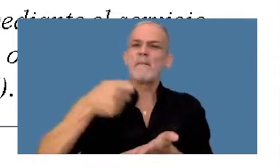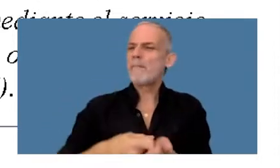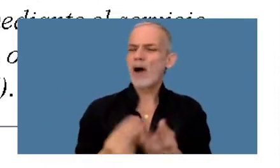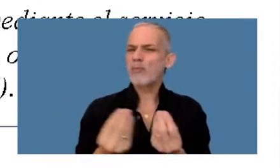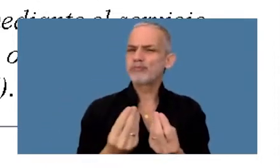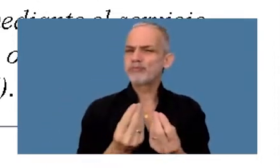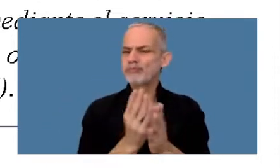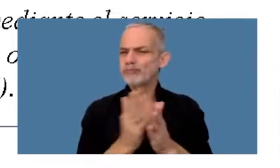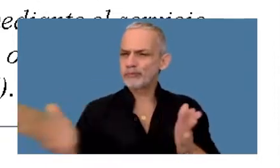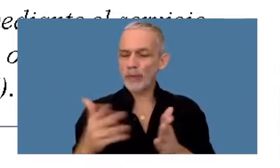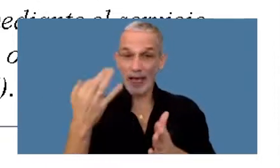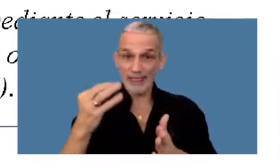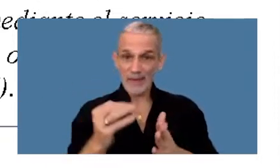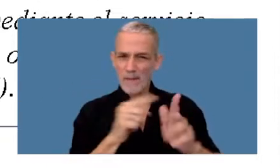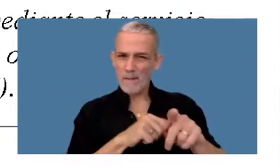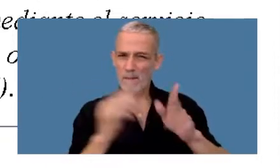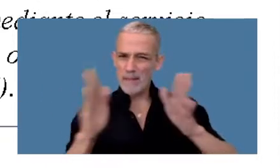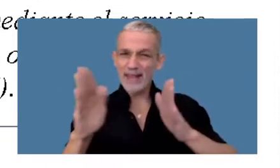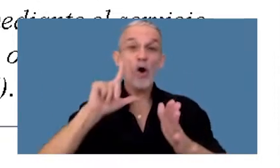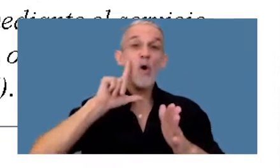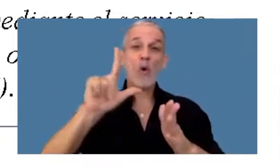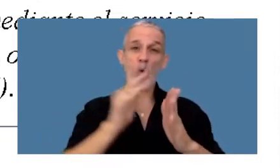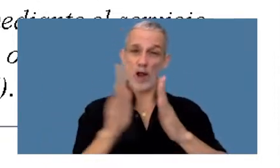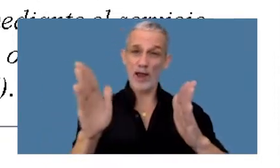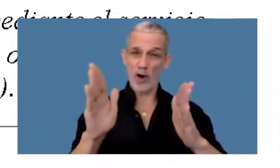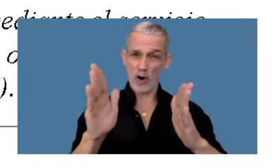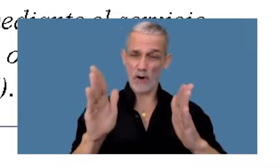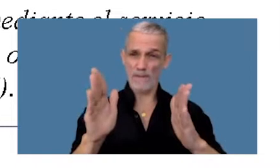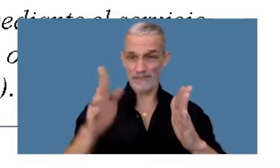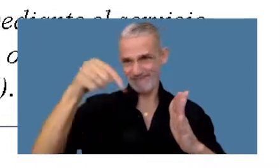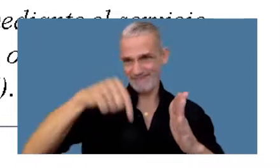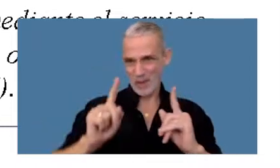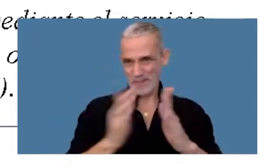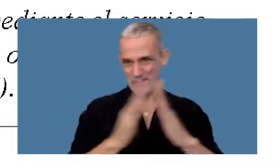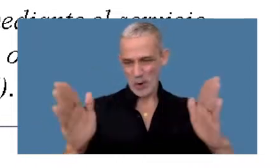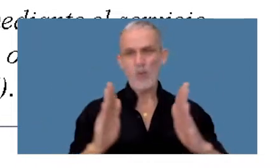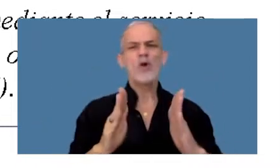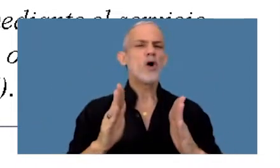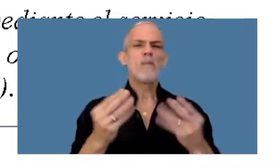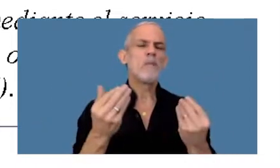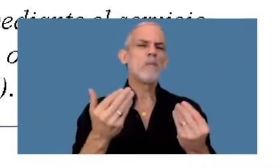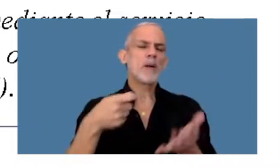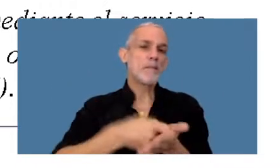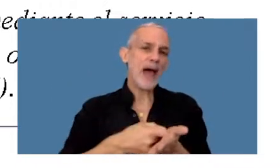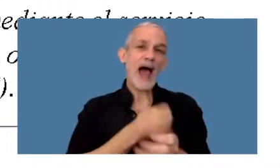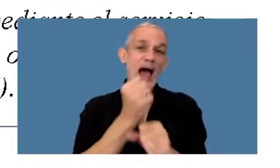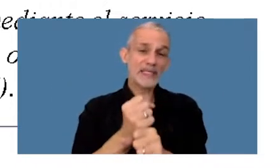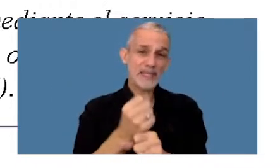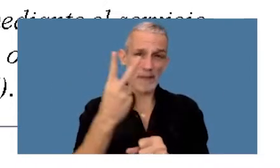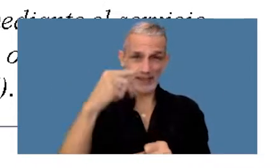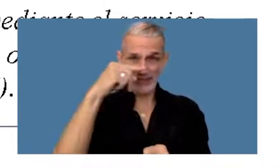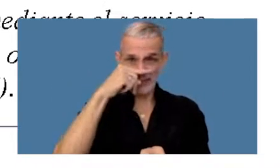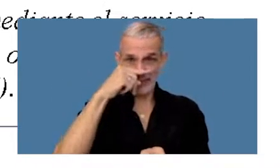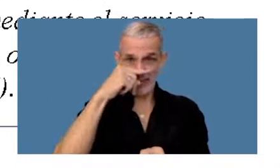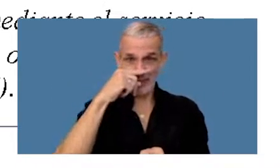que corresponde al periodo julio, del cual estamos cursando, podrá efectuarse hasta el 27